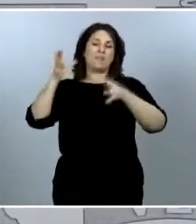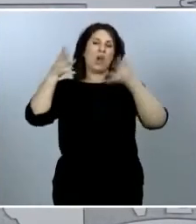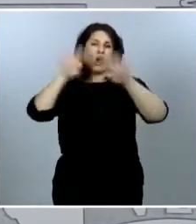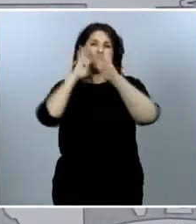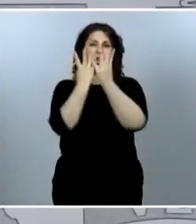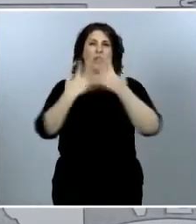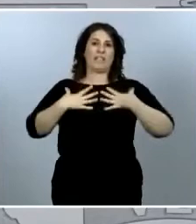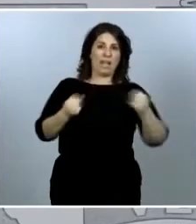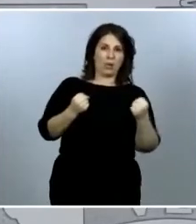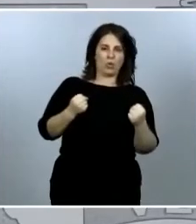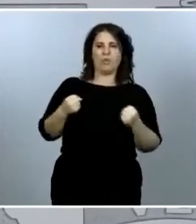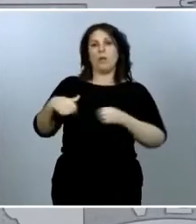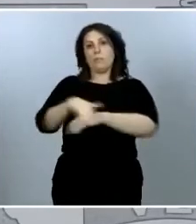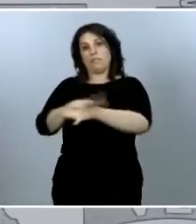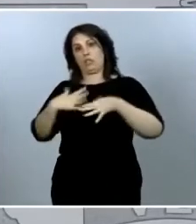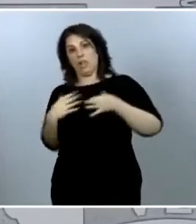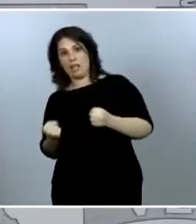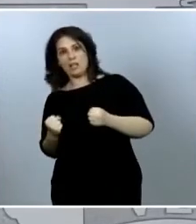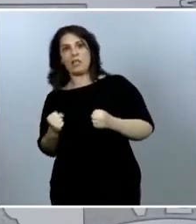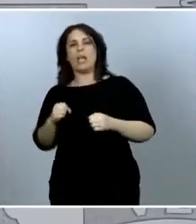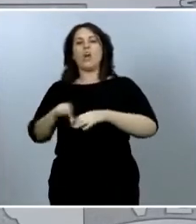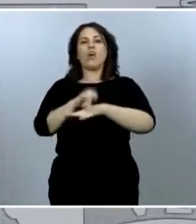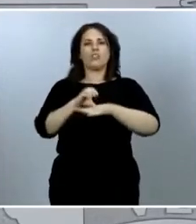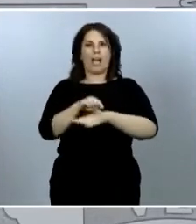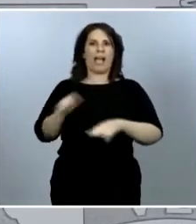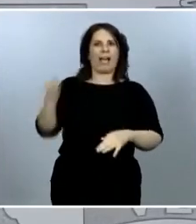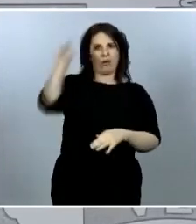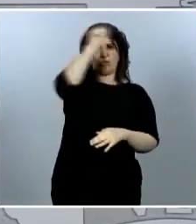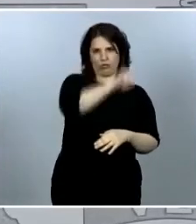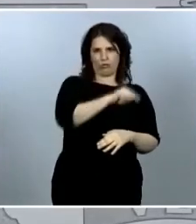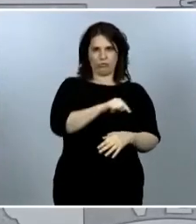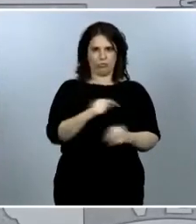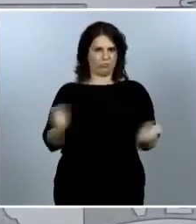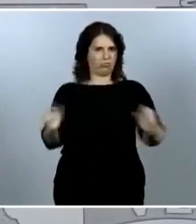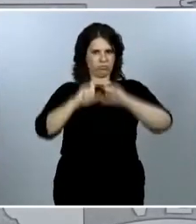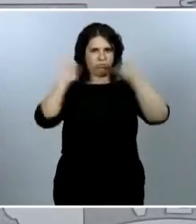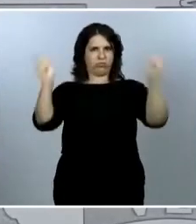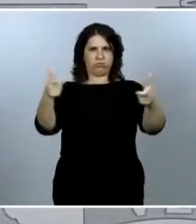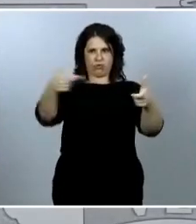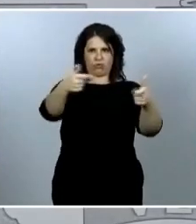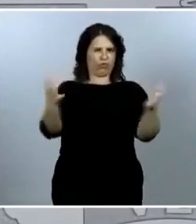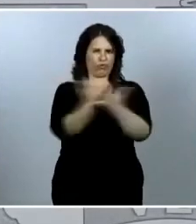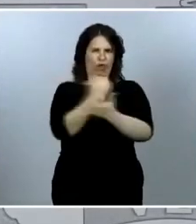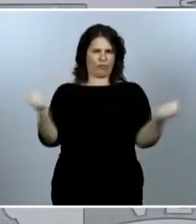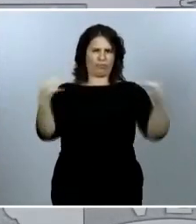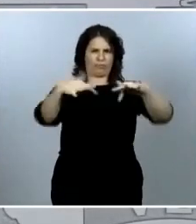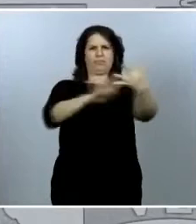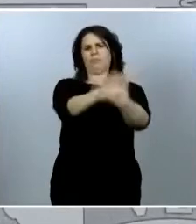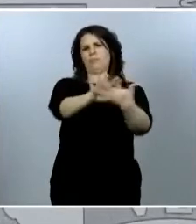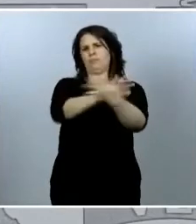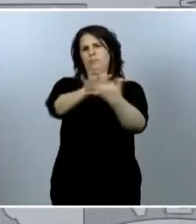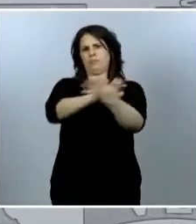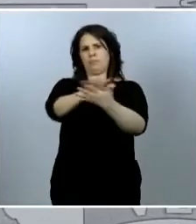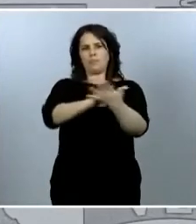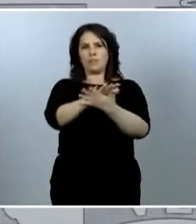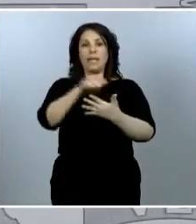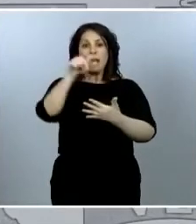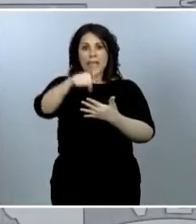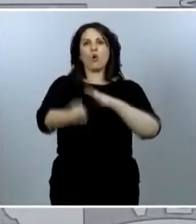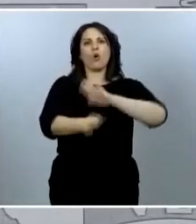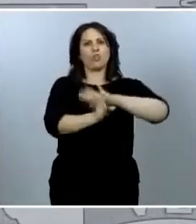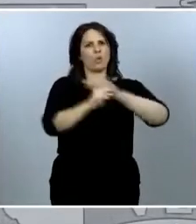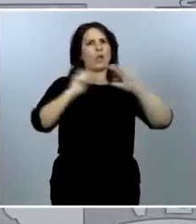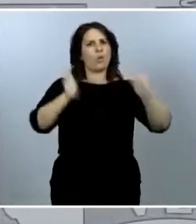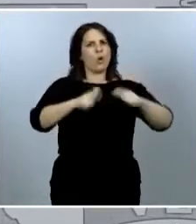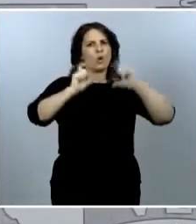consejeras de Sanidad de los distintos gobiernos autonómicos y regirán mientras se mantenga la emergencia sanitaria. Es decir,